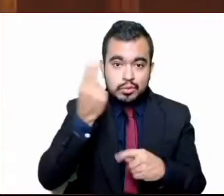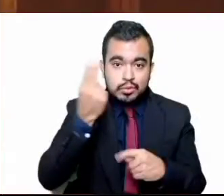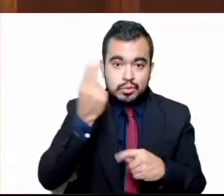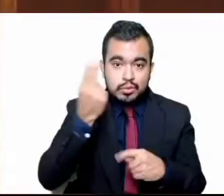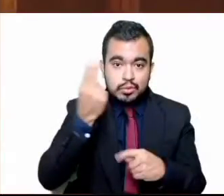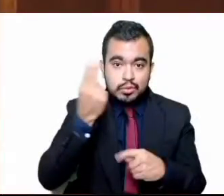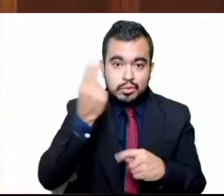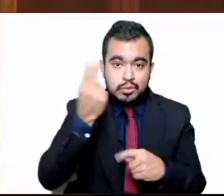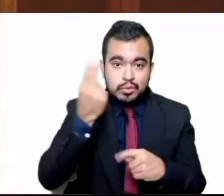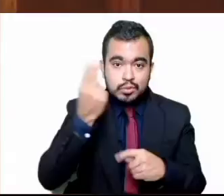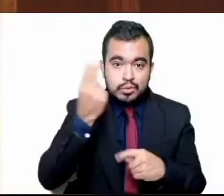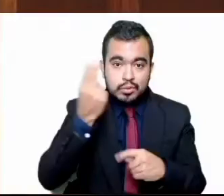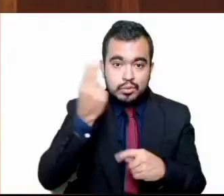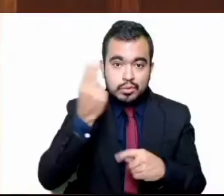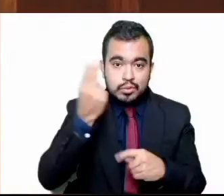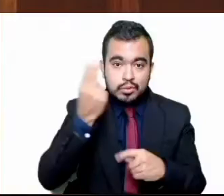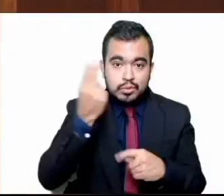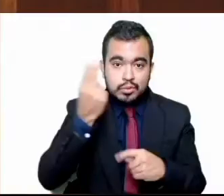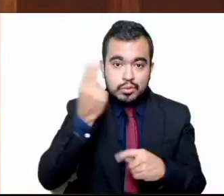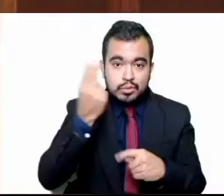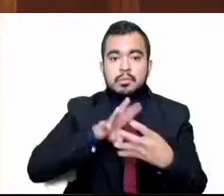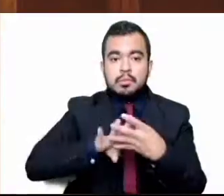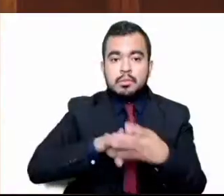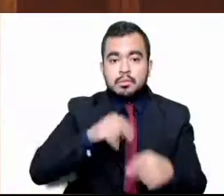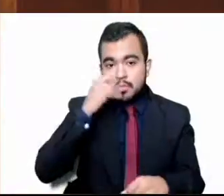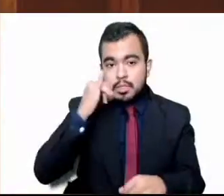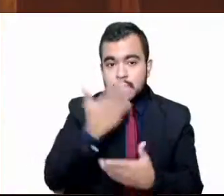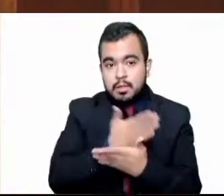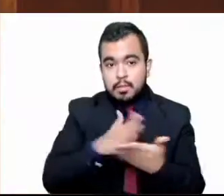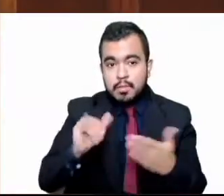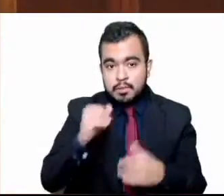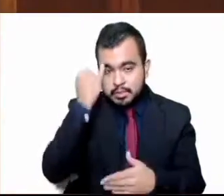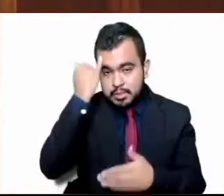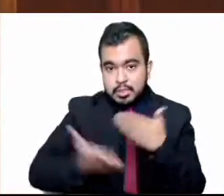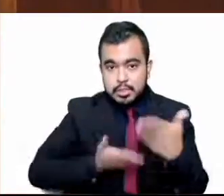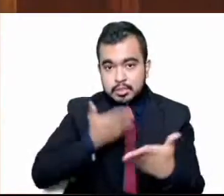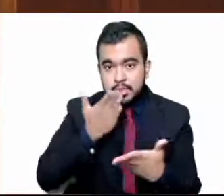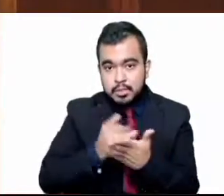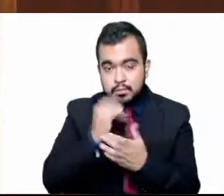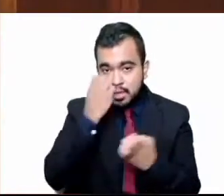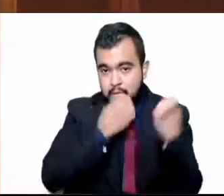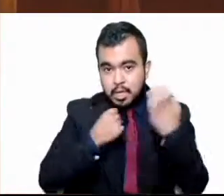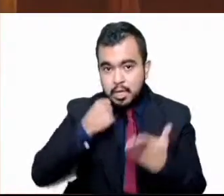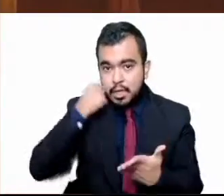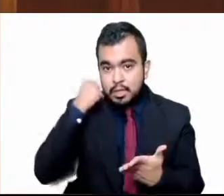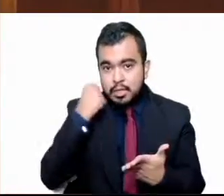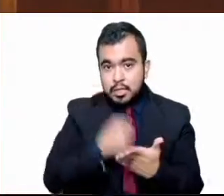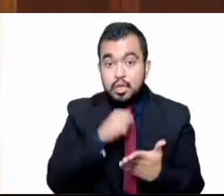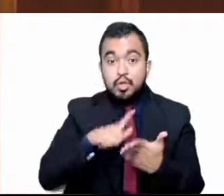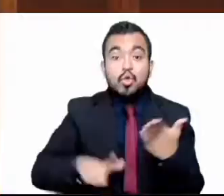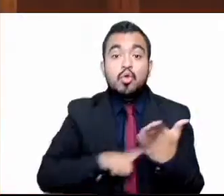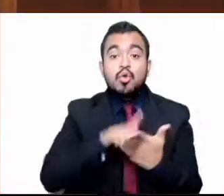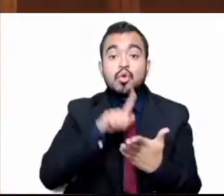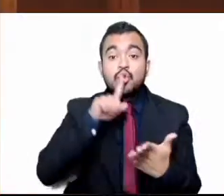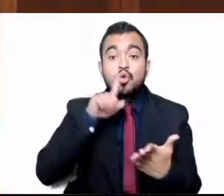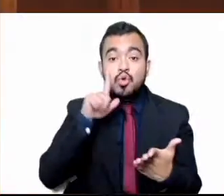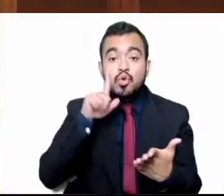la presente iniciativa con proyecto de decreto también reforma la ley para prevenir, atender,